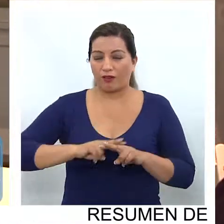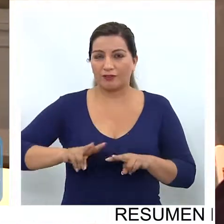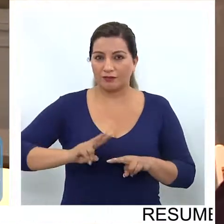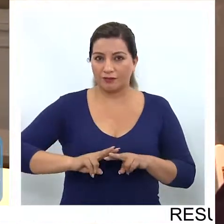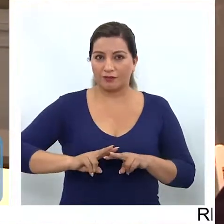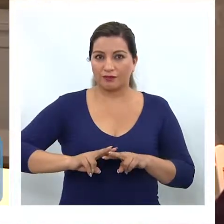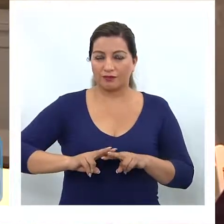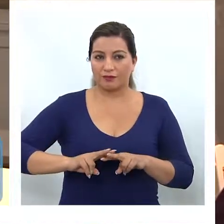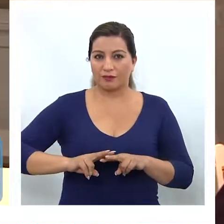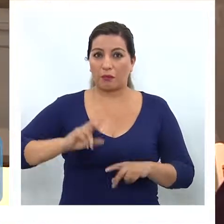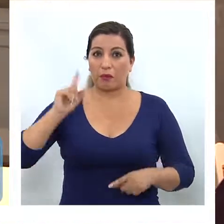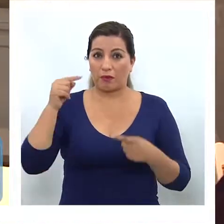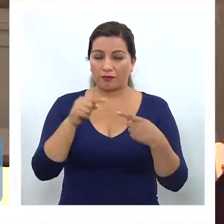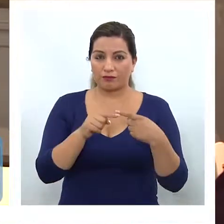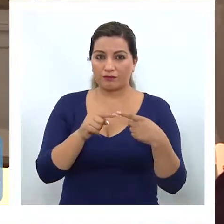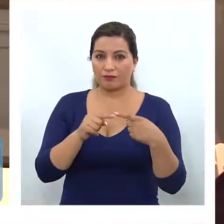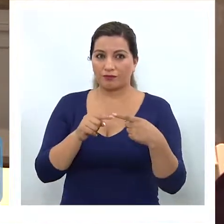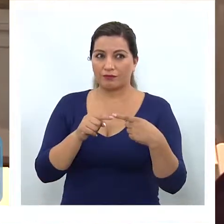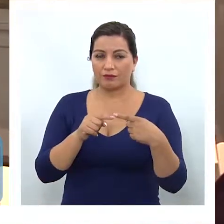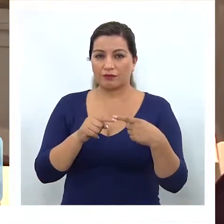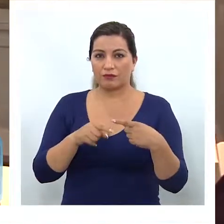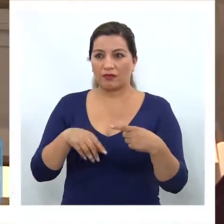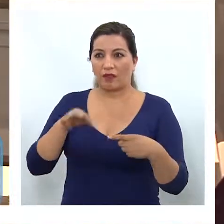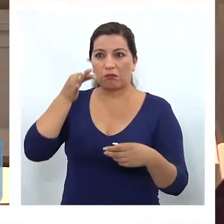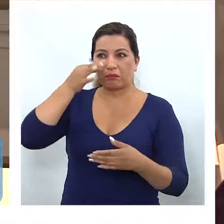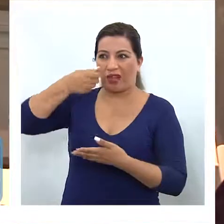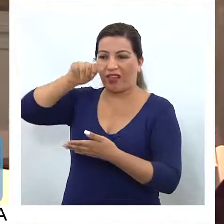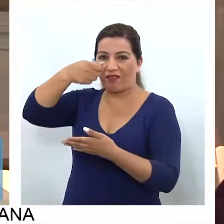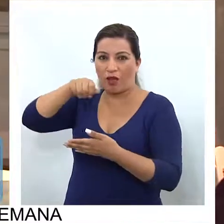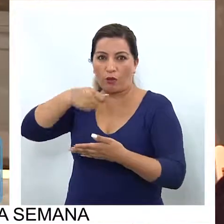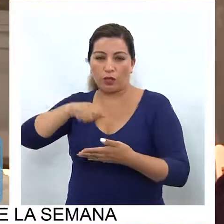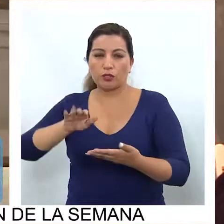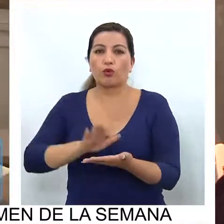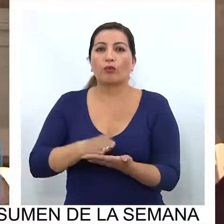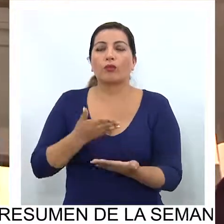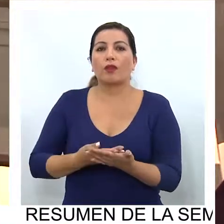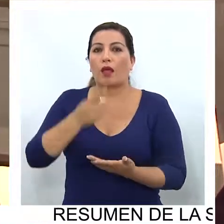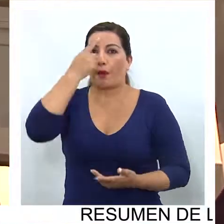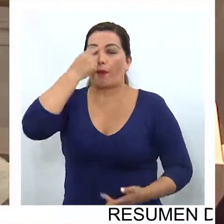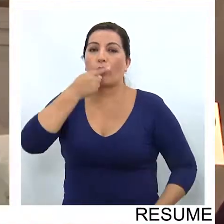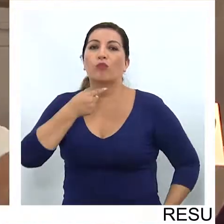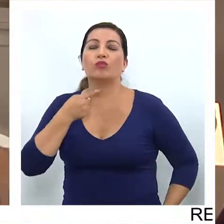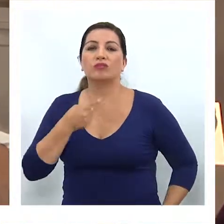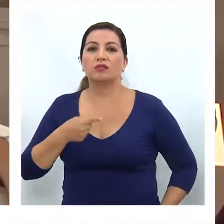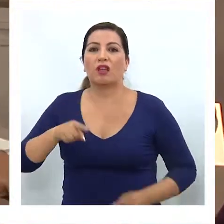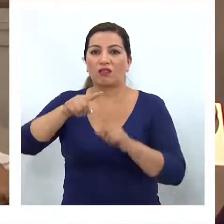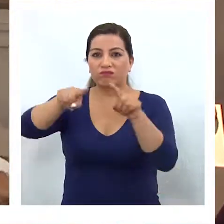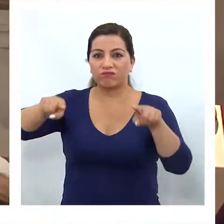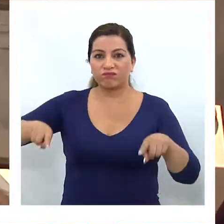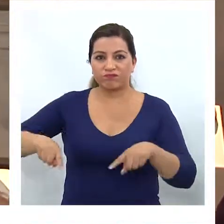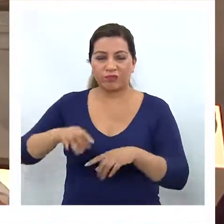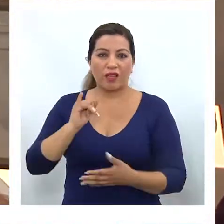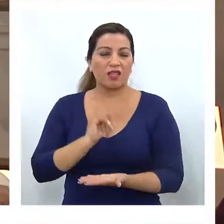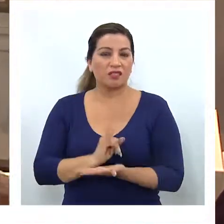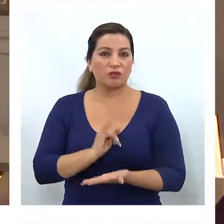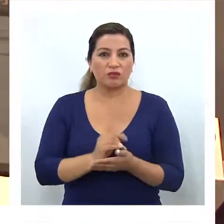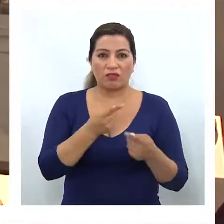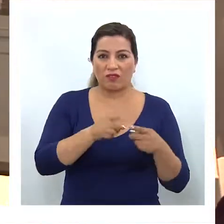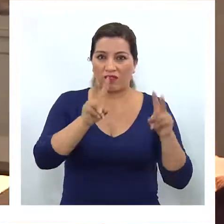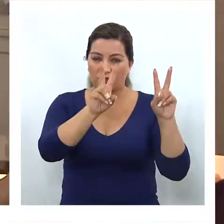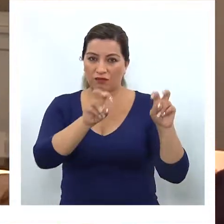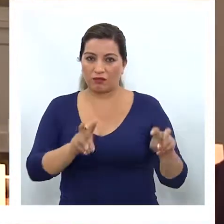primeras tareas que tengo, obviamente, es primero evaluar el estado del museo como